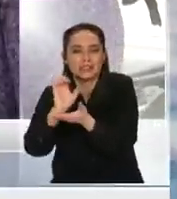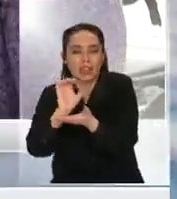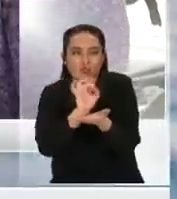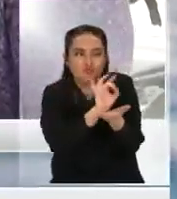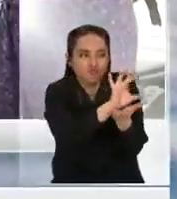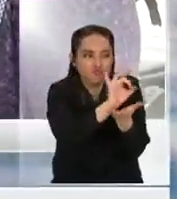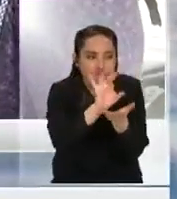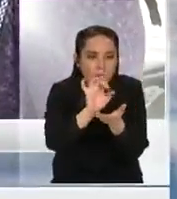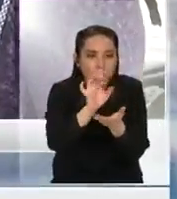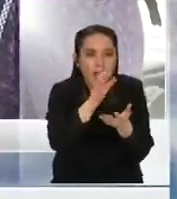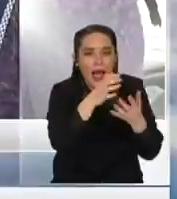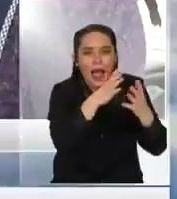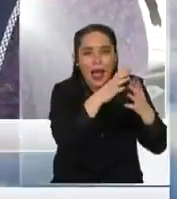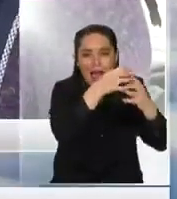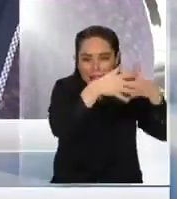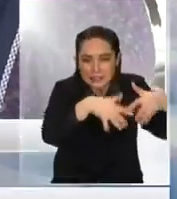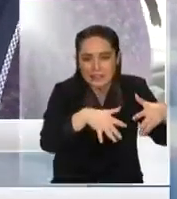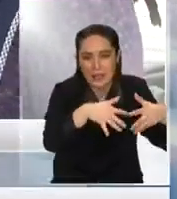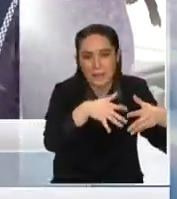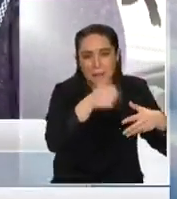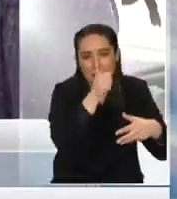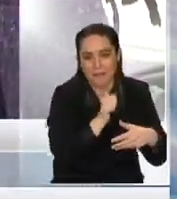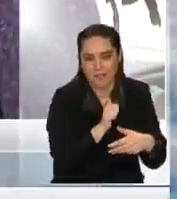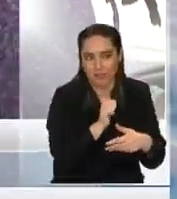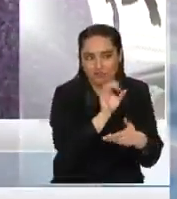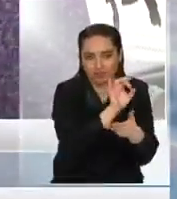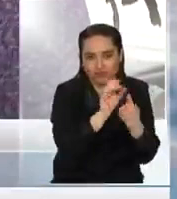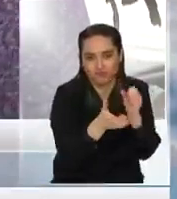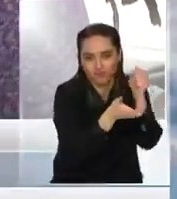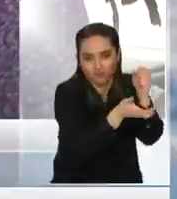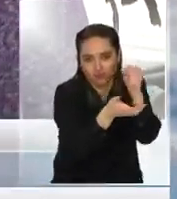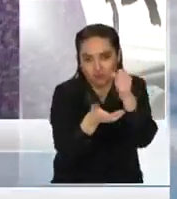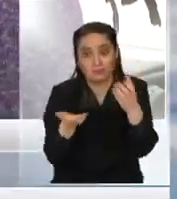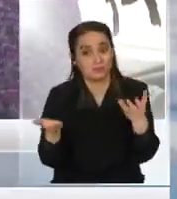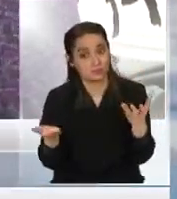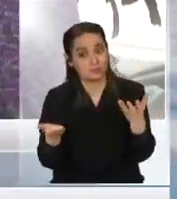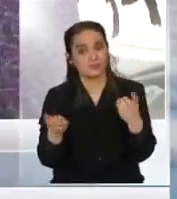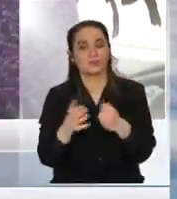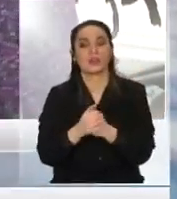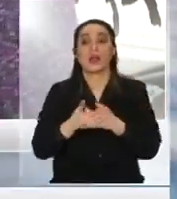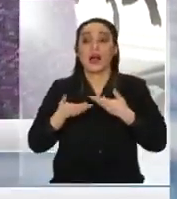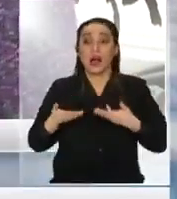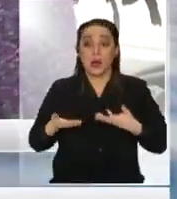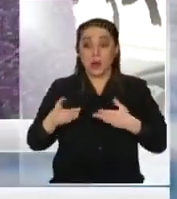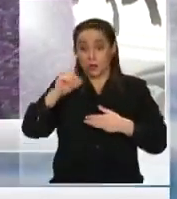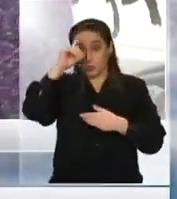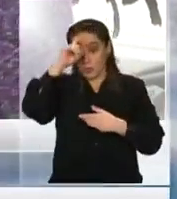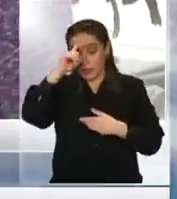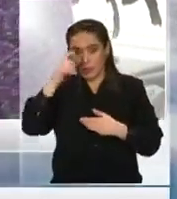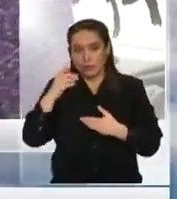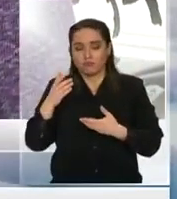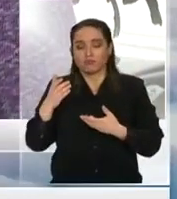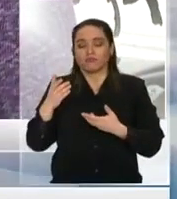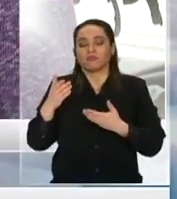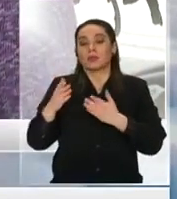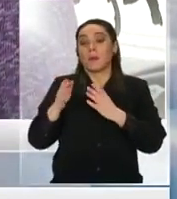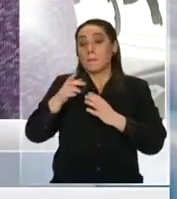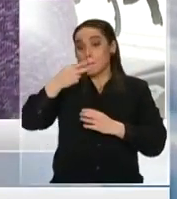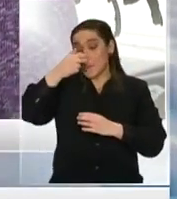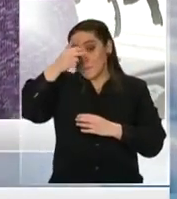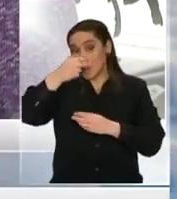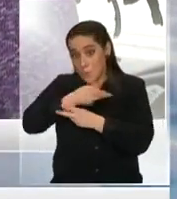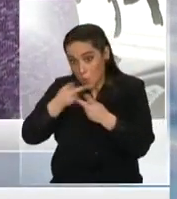privado aquí lo que hay que hacer es que los pabellones que hoy día están ocupándose creo que la mitad del tiempo posible